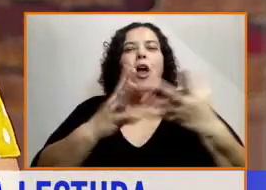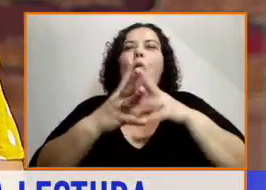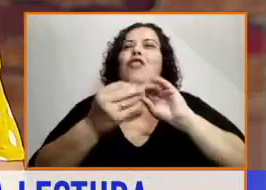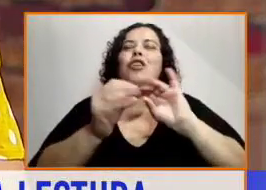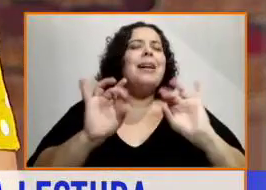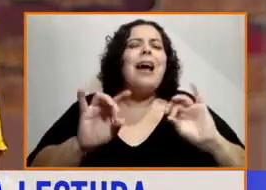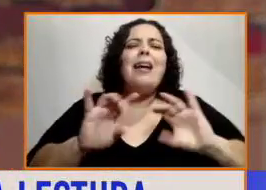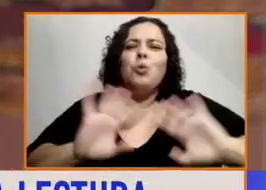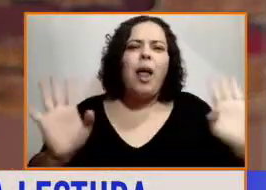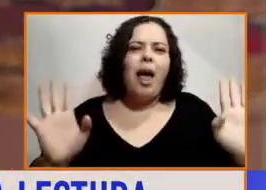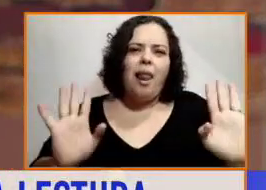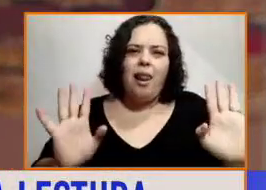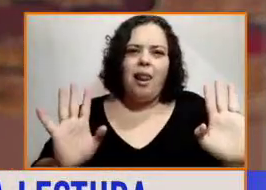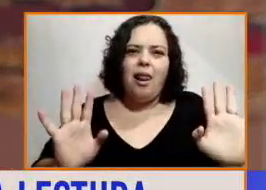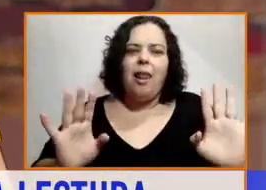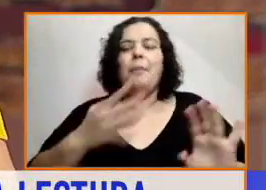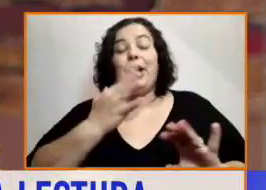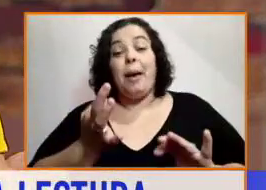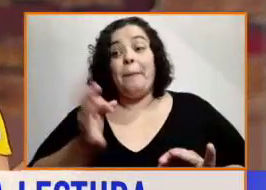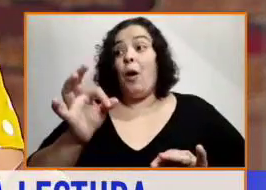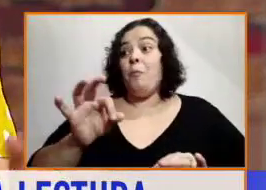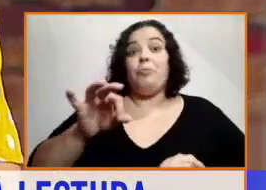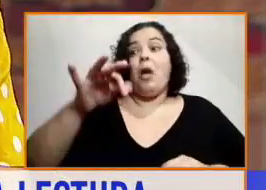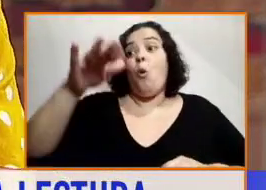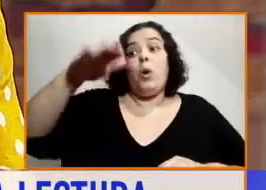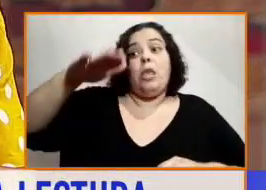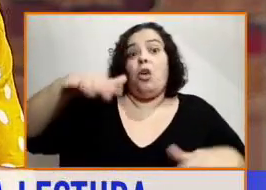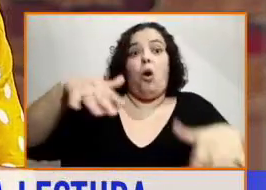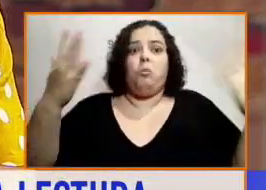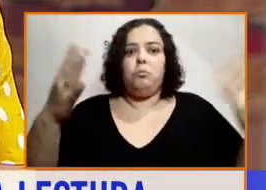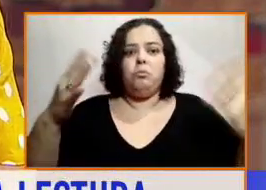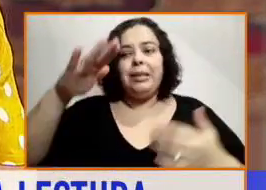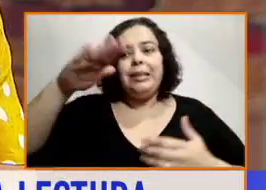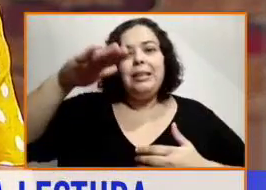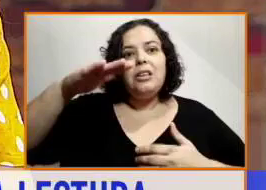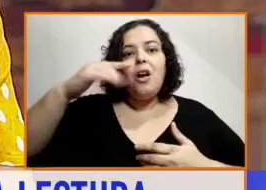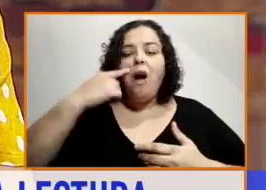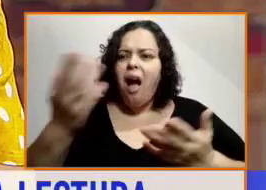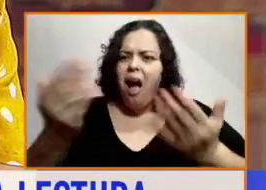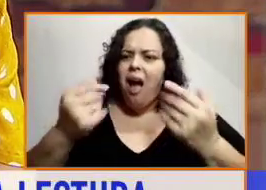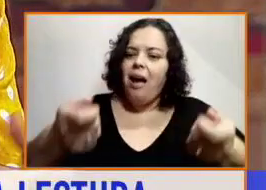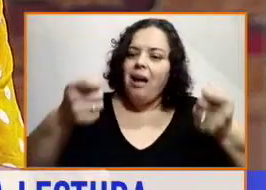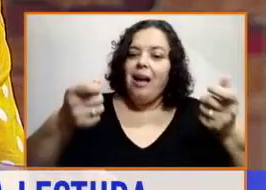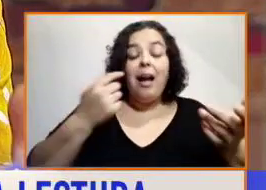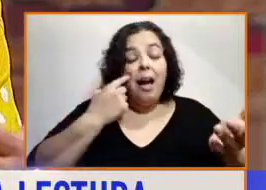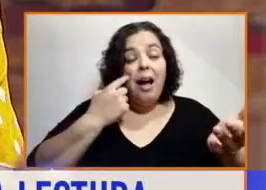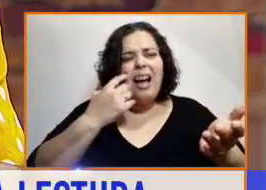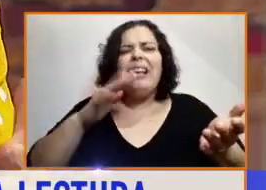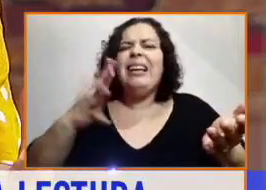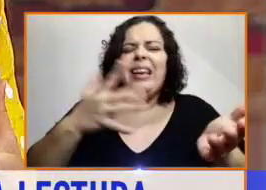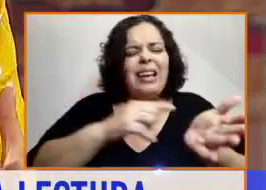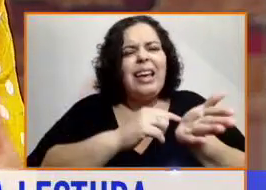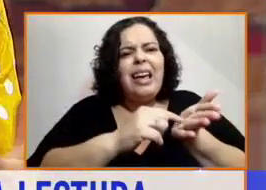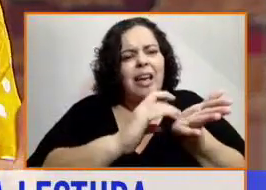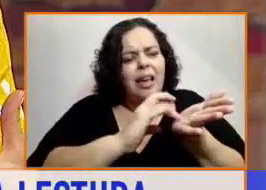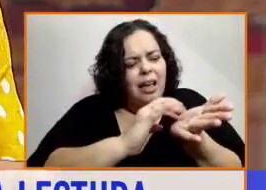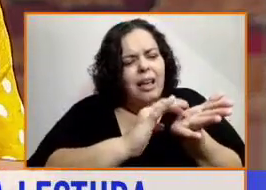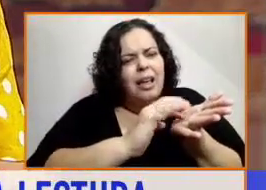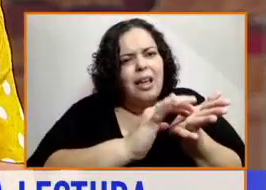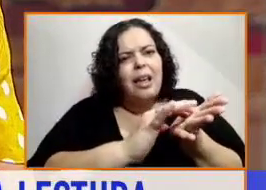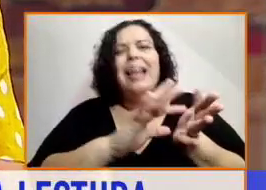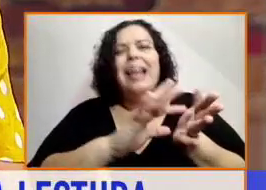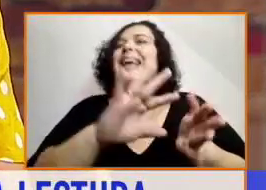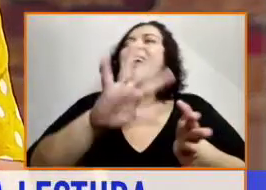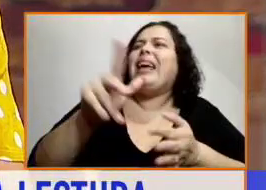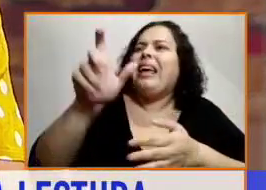preguntar porque por naturaleza el niño es curioso, que son esos puntitos que están ahí en las hojas y que es esa señora que está haciendo seña, que es